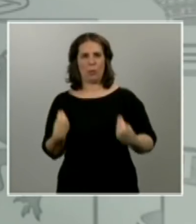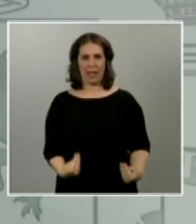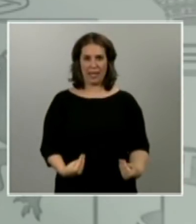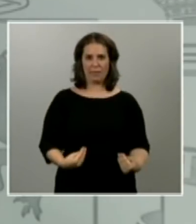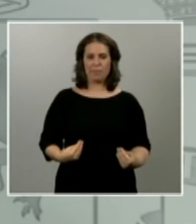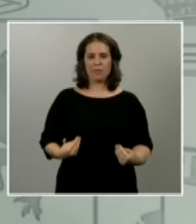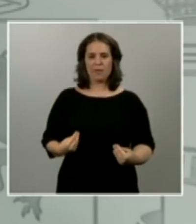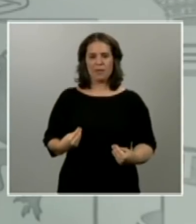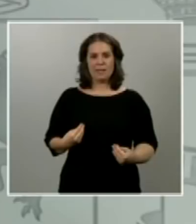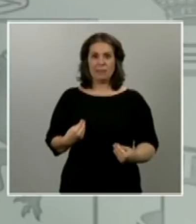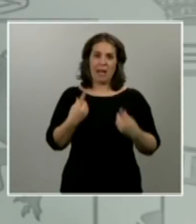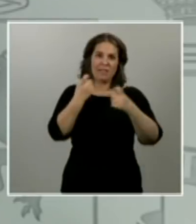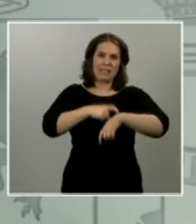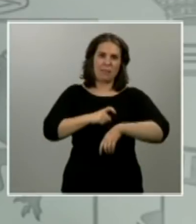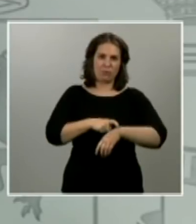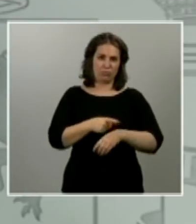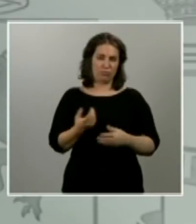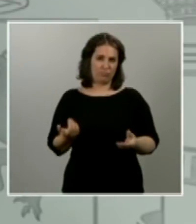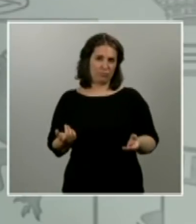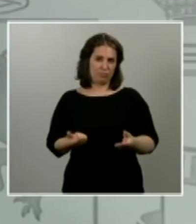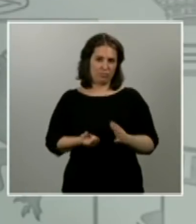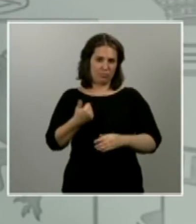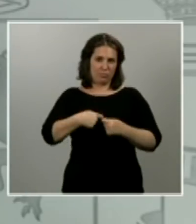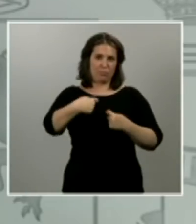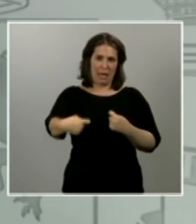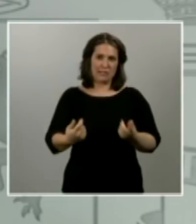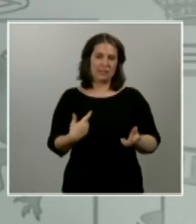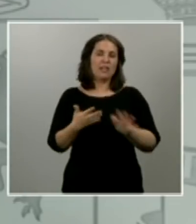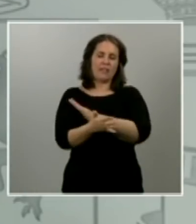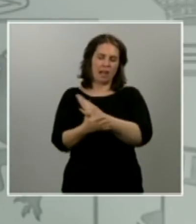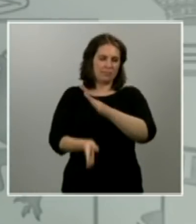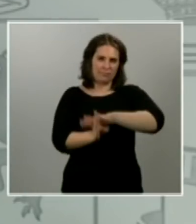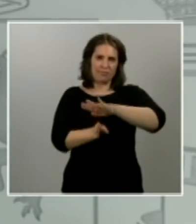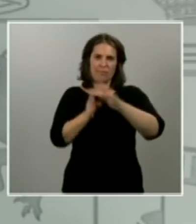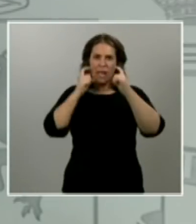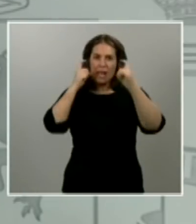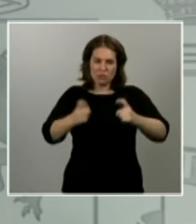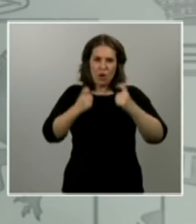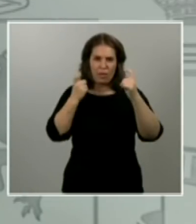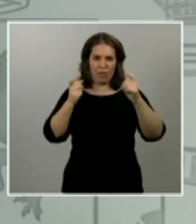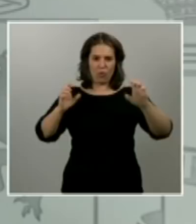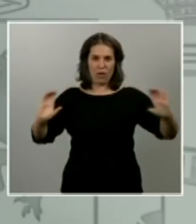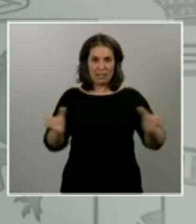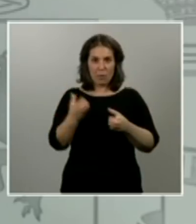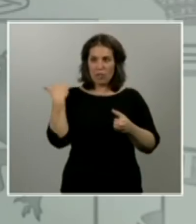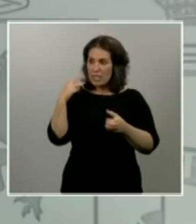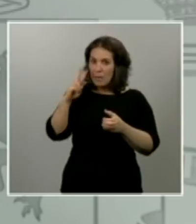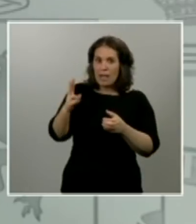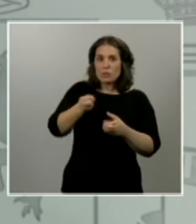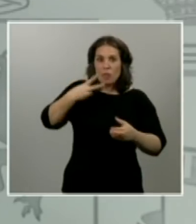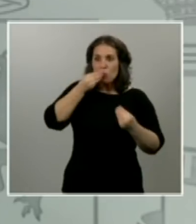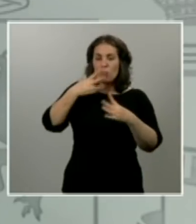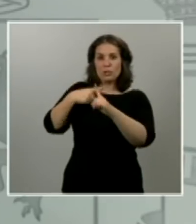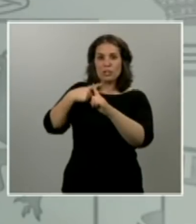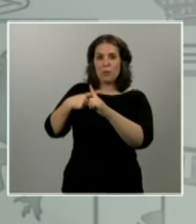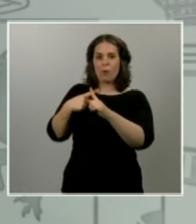y necesitamos sobre todo mantener ese esfuerzo colectivo que ha dado ya los primeros resultados. Por eso, siguiendo